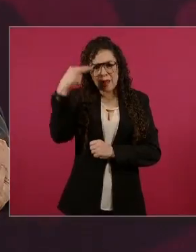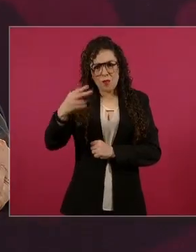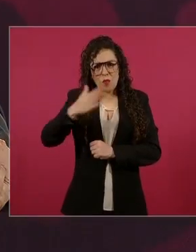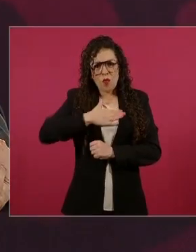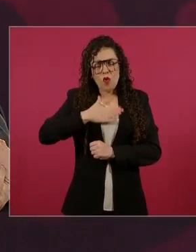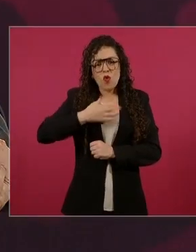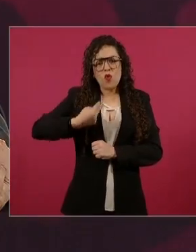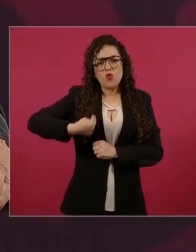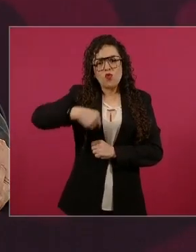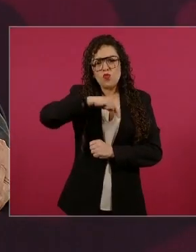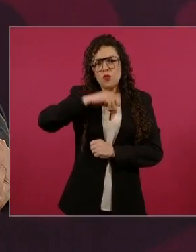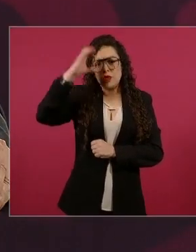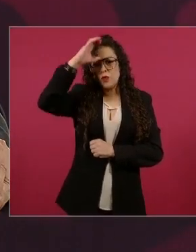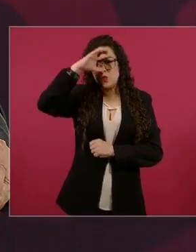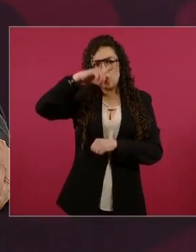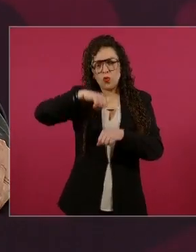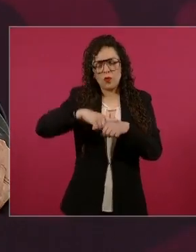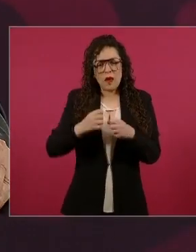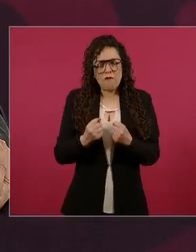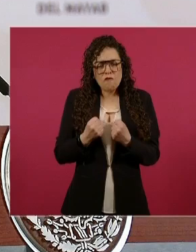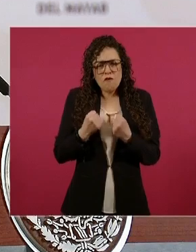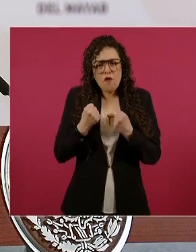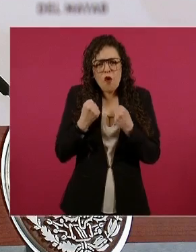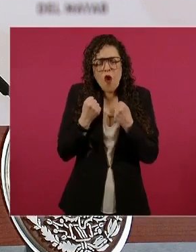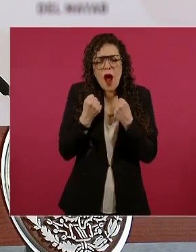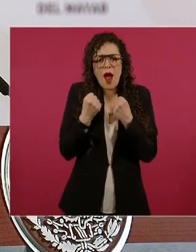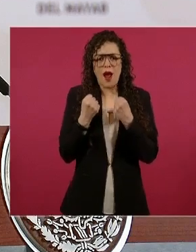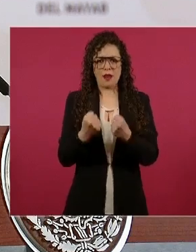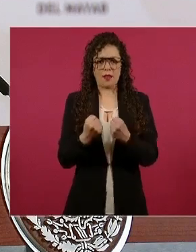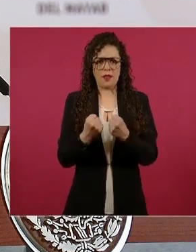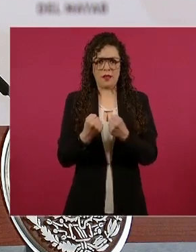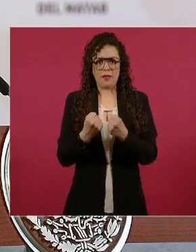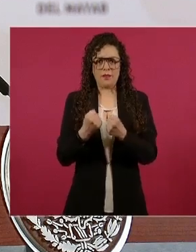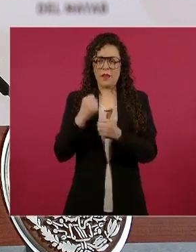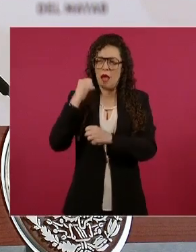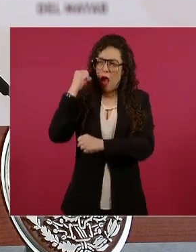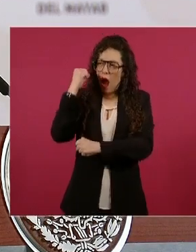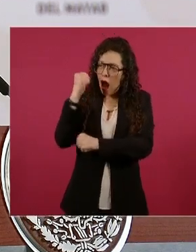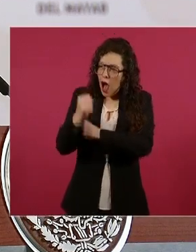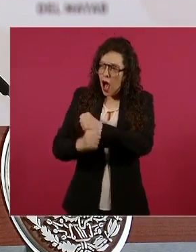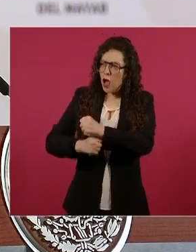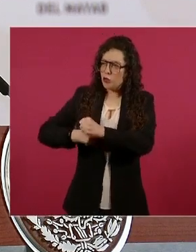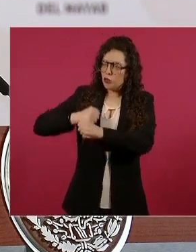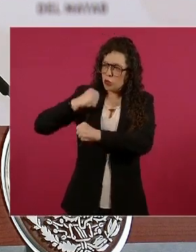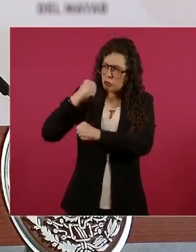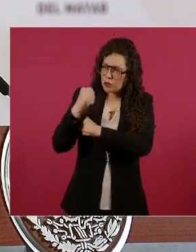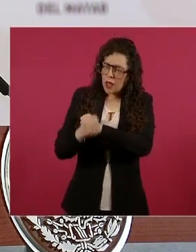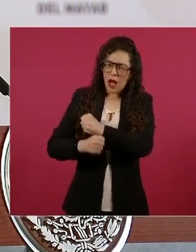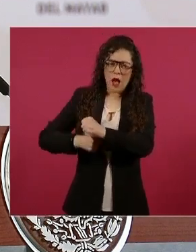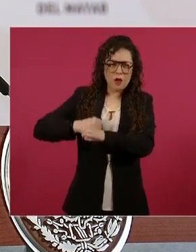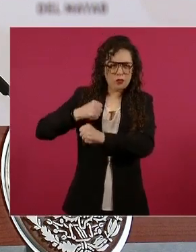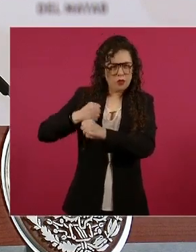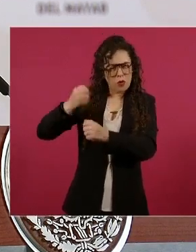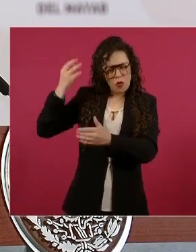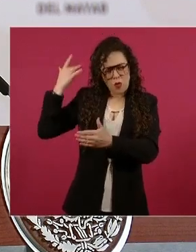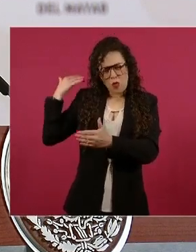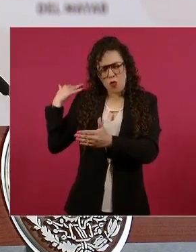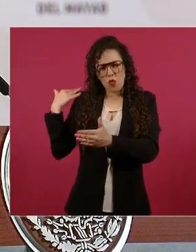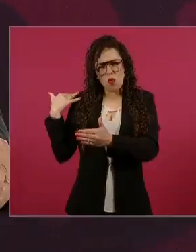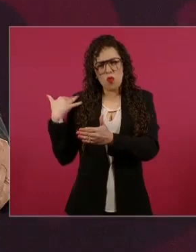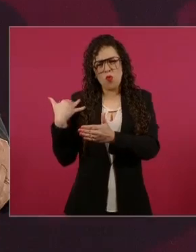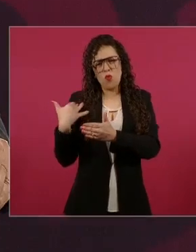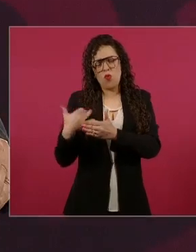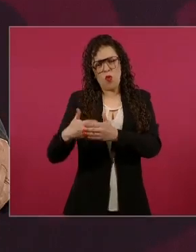por siglos de corrupción acabar